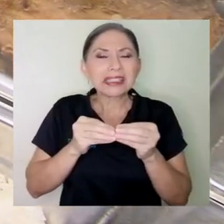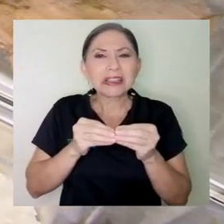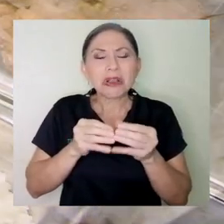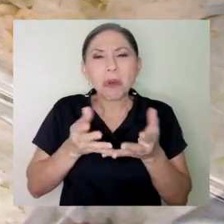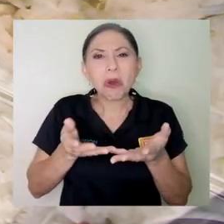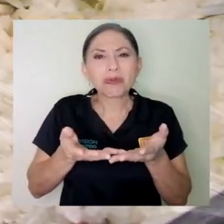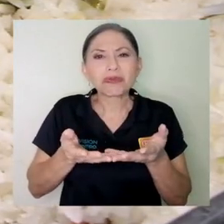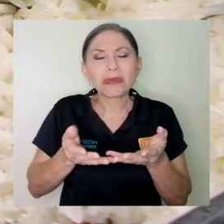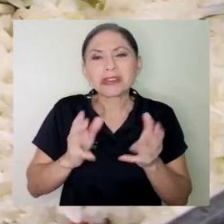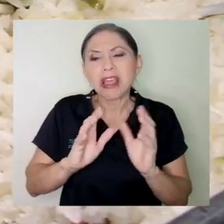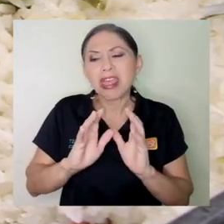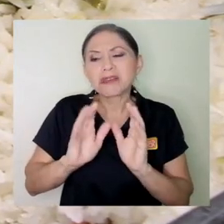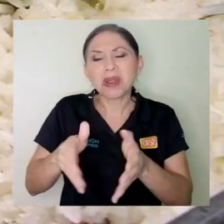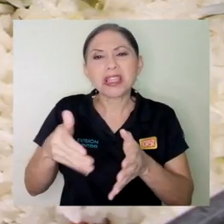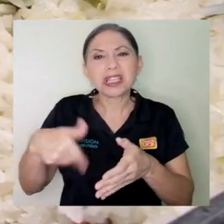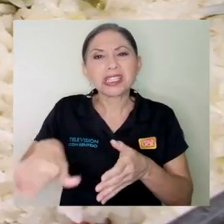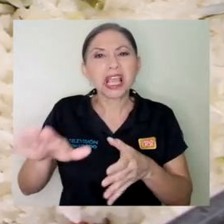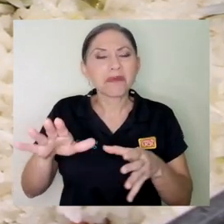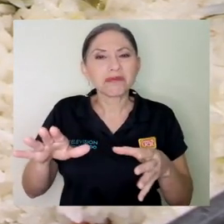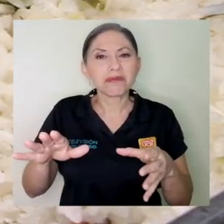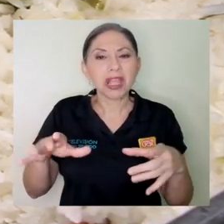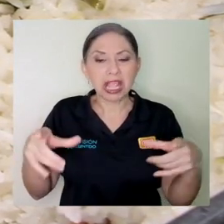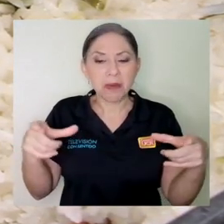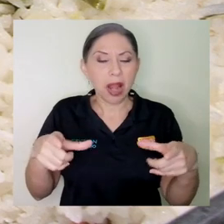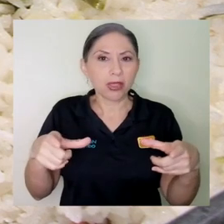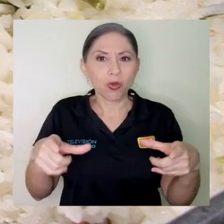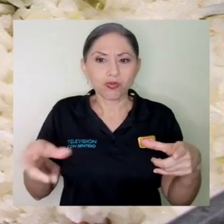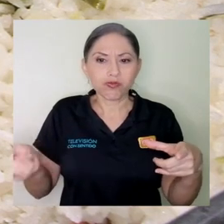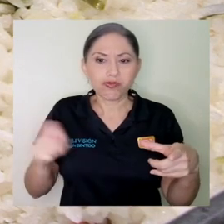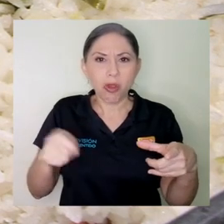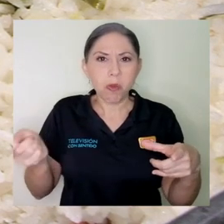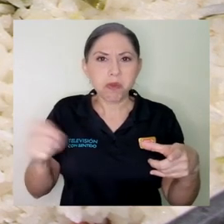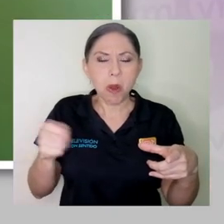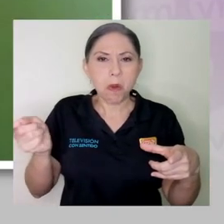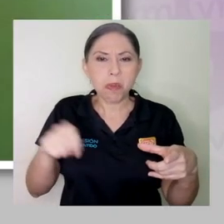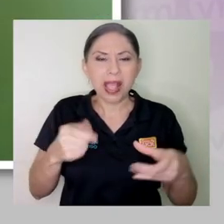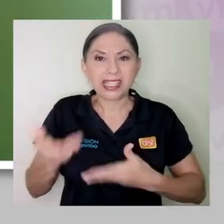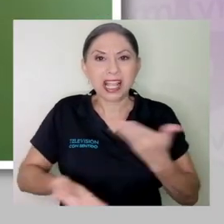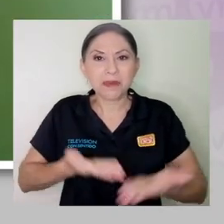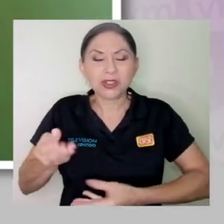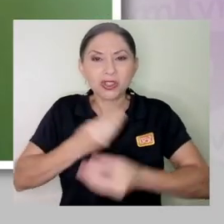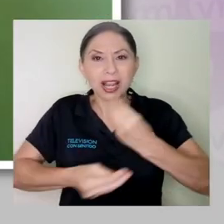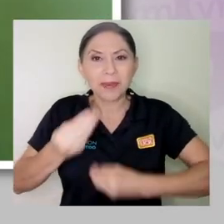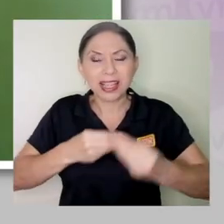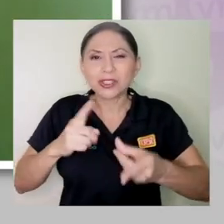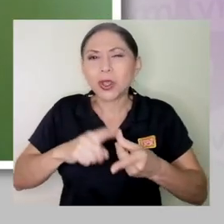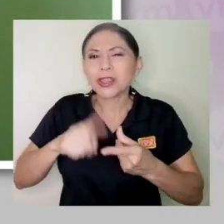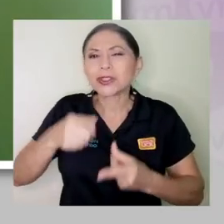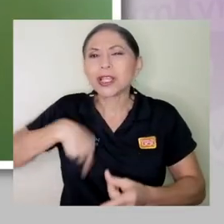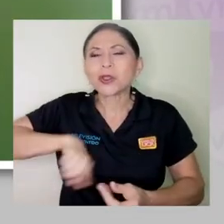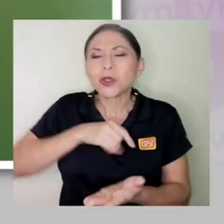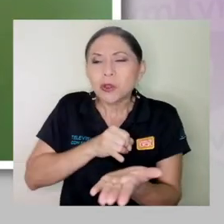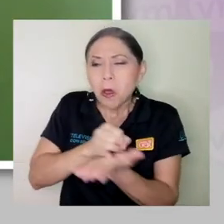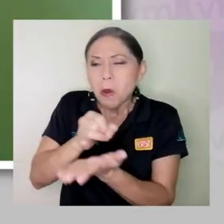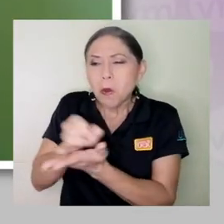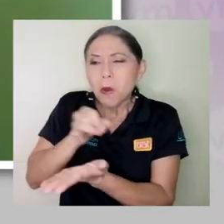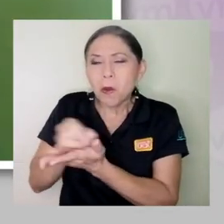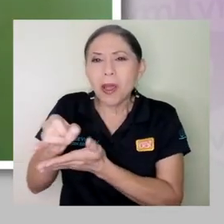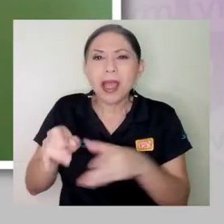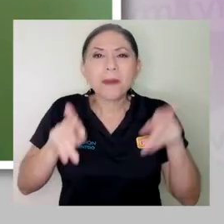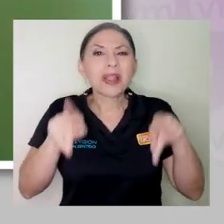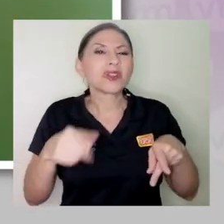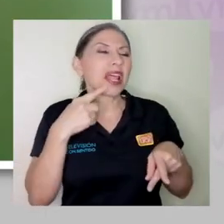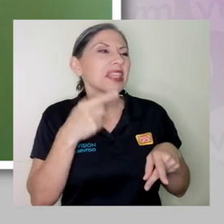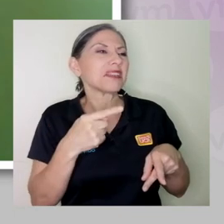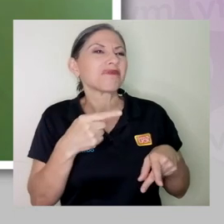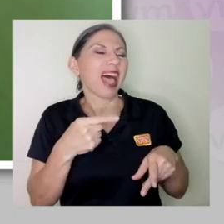alimentación. Y entonces, cuando empezamos a indagar, nos decían, no, es que yo no me lo como, pero igual lo pido porque igual me lo